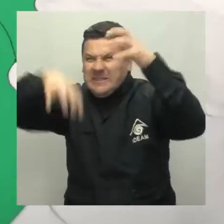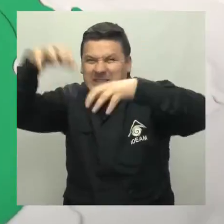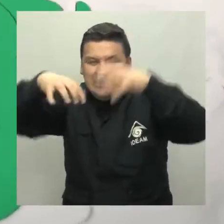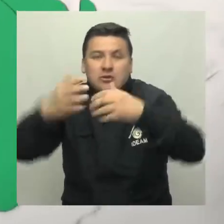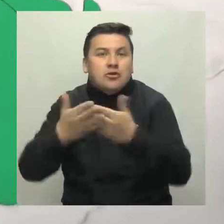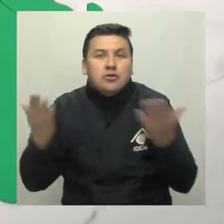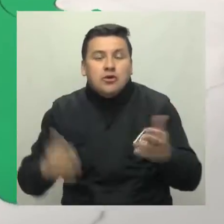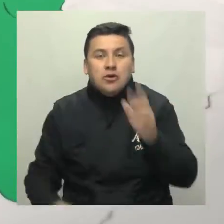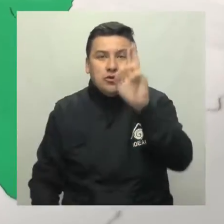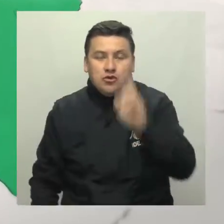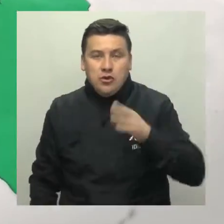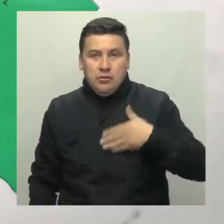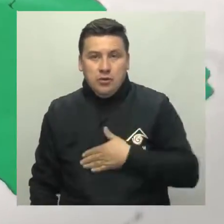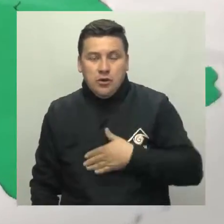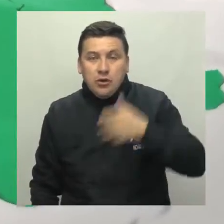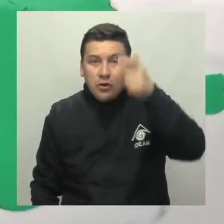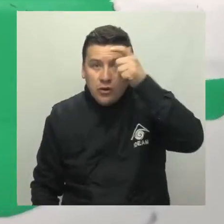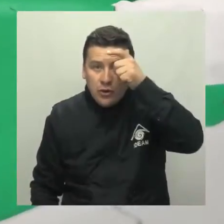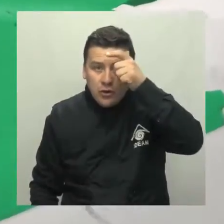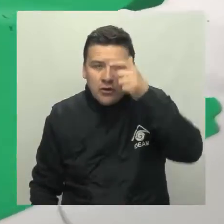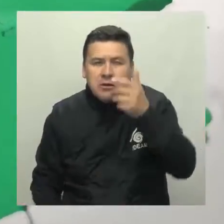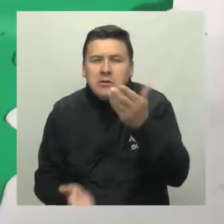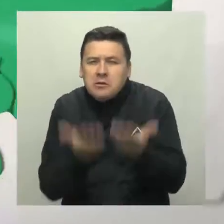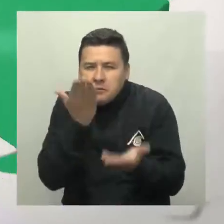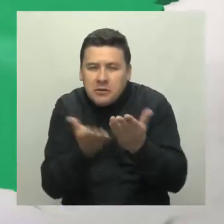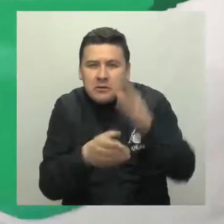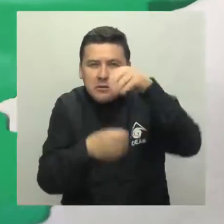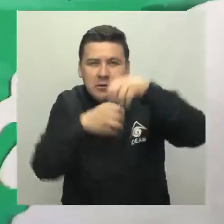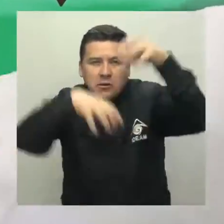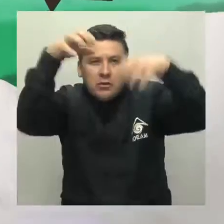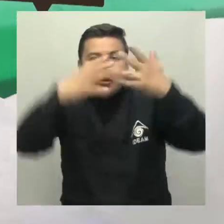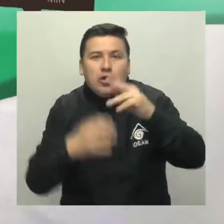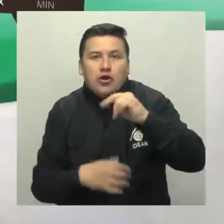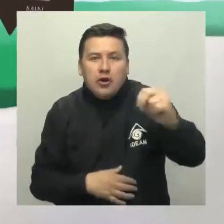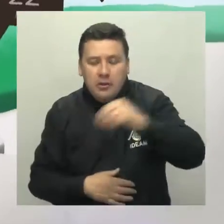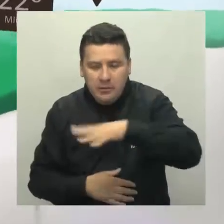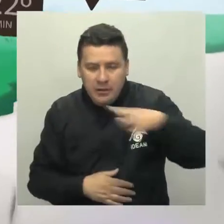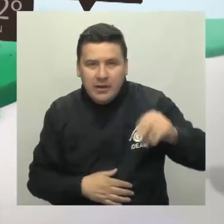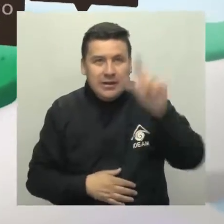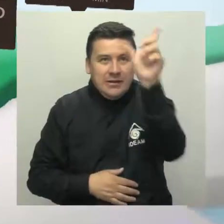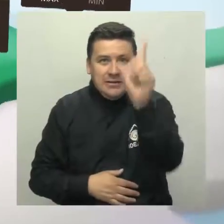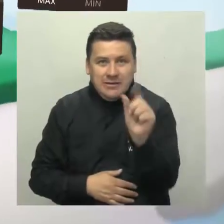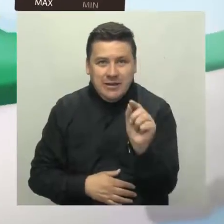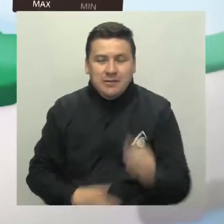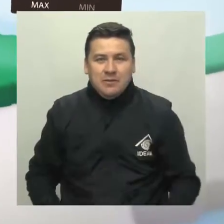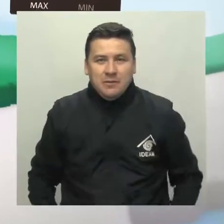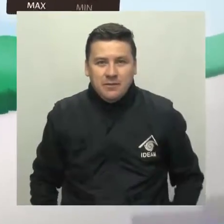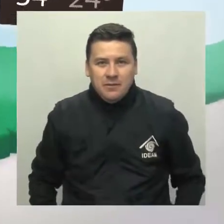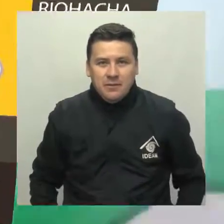en zonas del sur de Bolívar y Córdoba, sin descartar lluvias en el norte del Magdalena y Cesar.